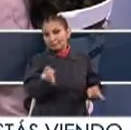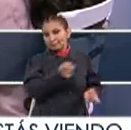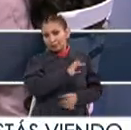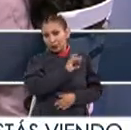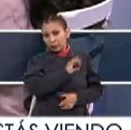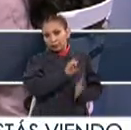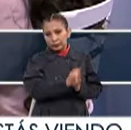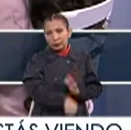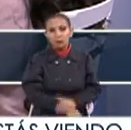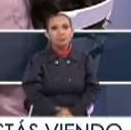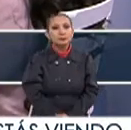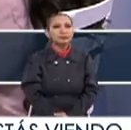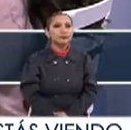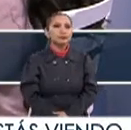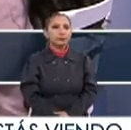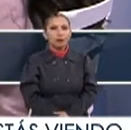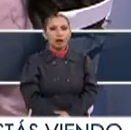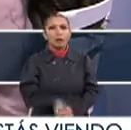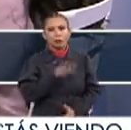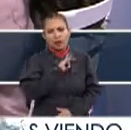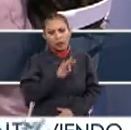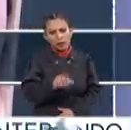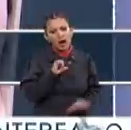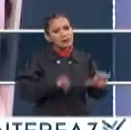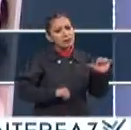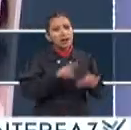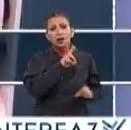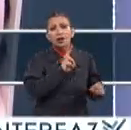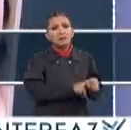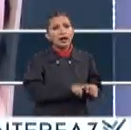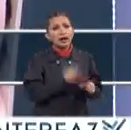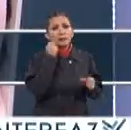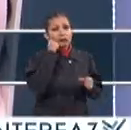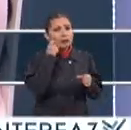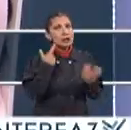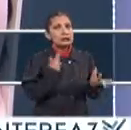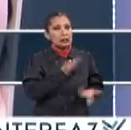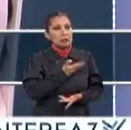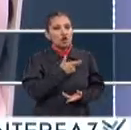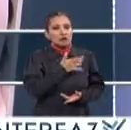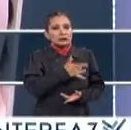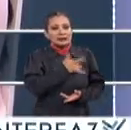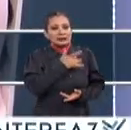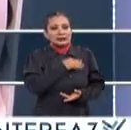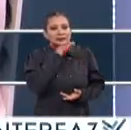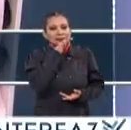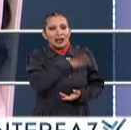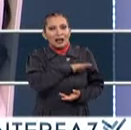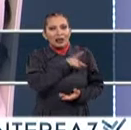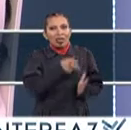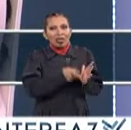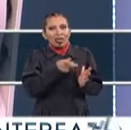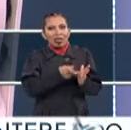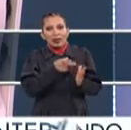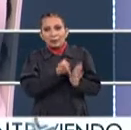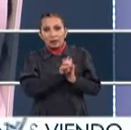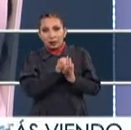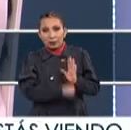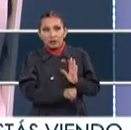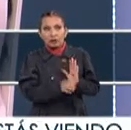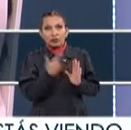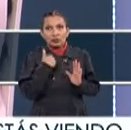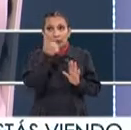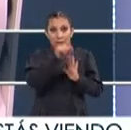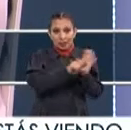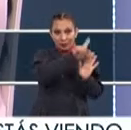miedos precisamente Claro, bueno, podemos regresar a las actividades normales A pesar de tener síntomas recurrentes, inclusive hasta